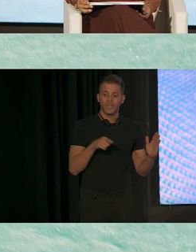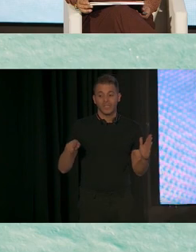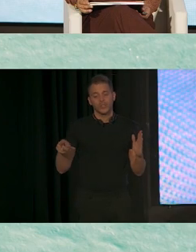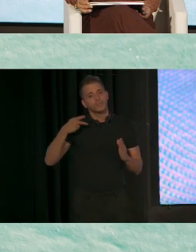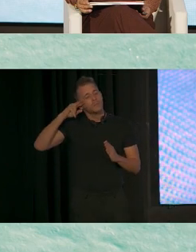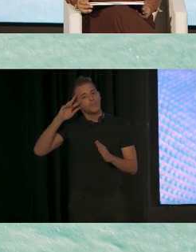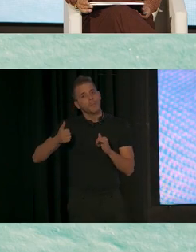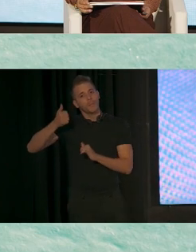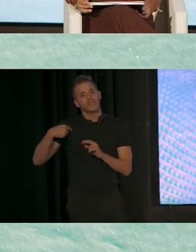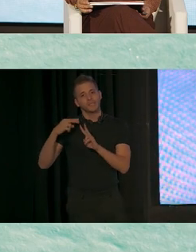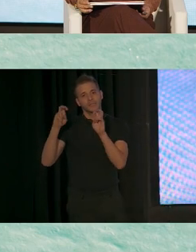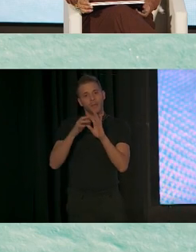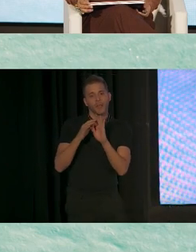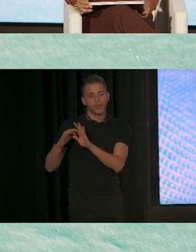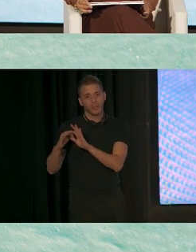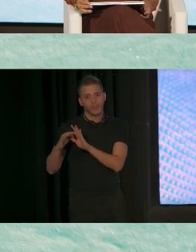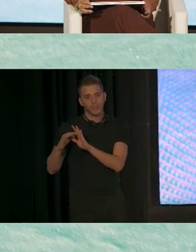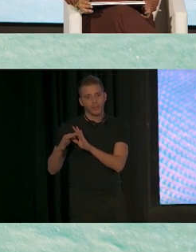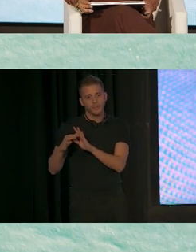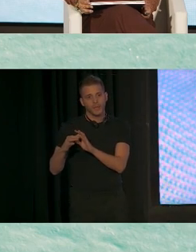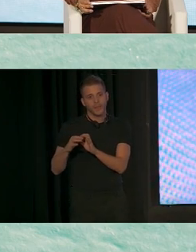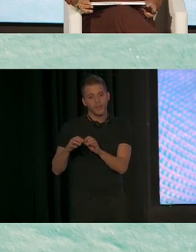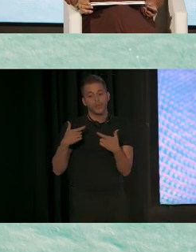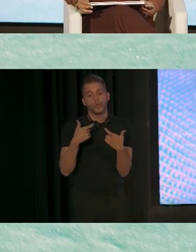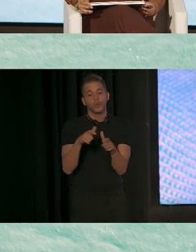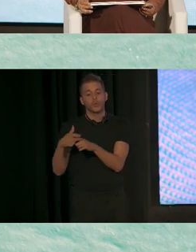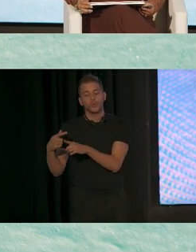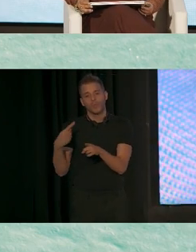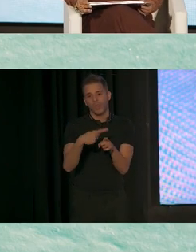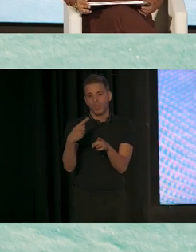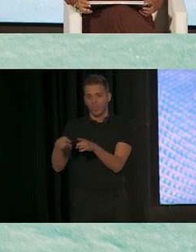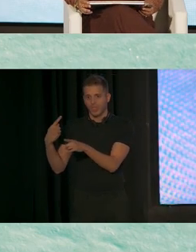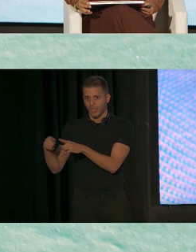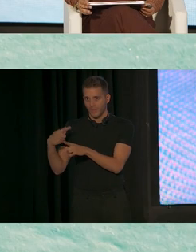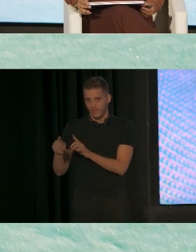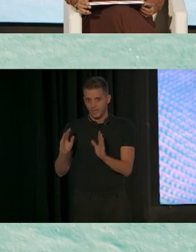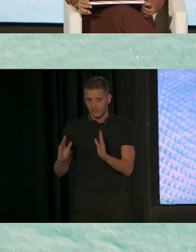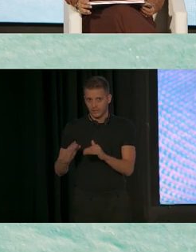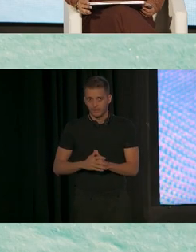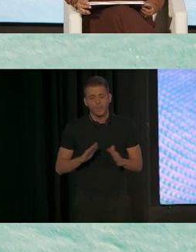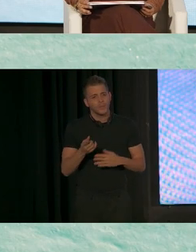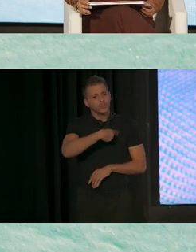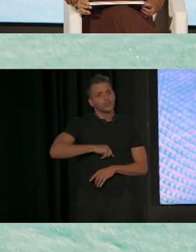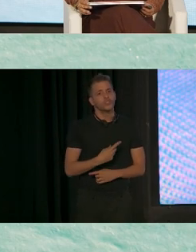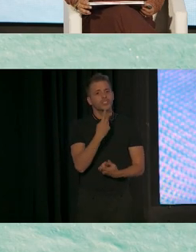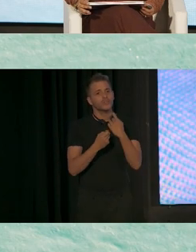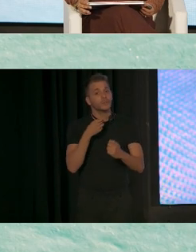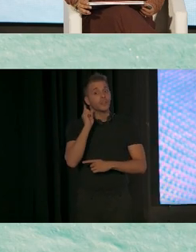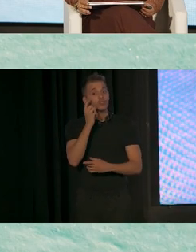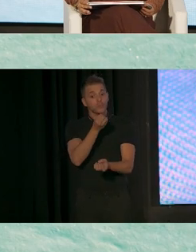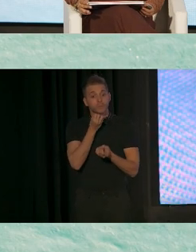más relevantes para los diferentes grupos de edad. Pero no solo brindamos información a los jóvenes con